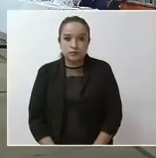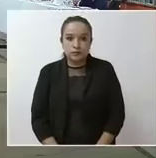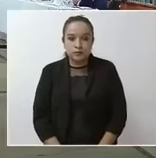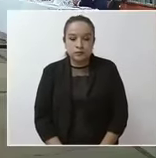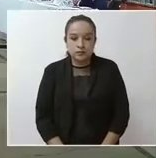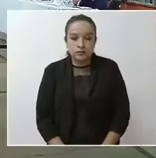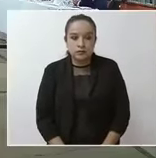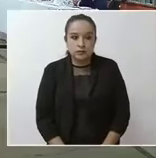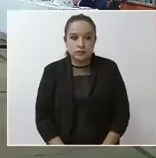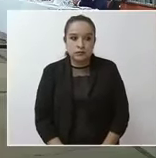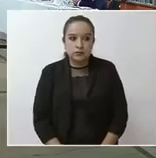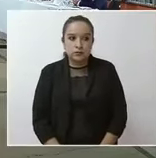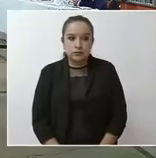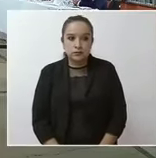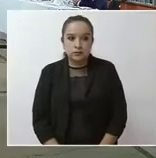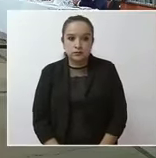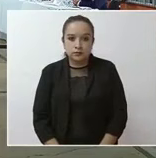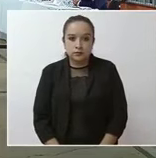Adelante, por favor.